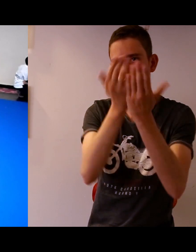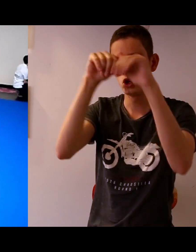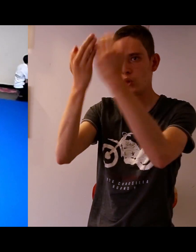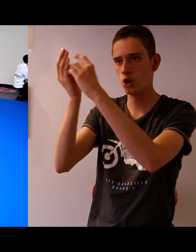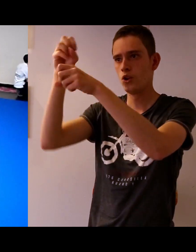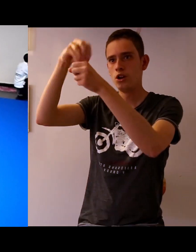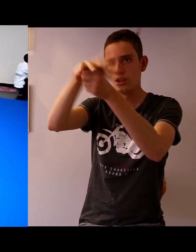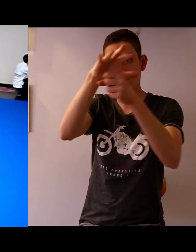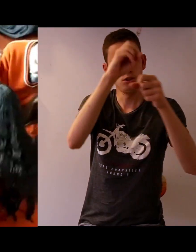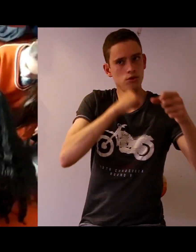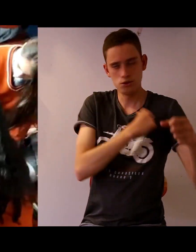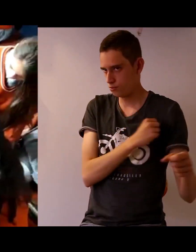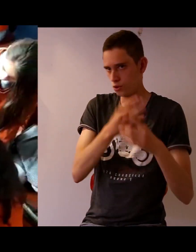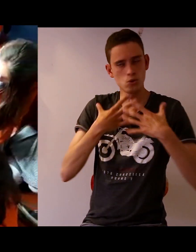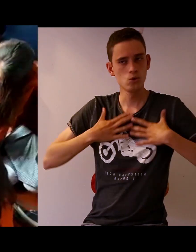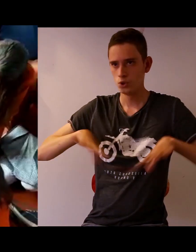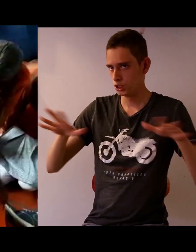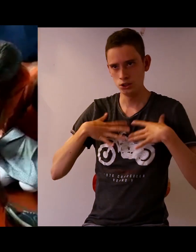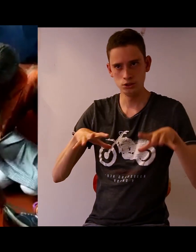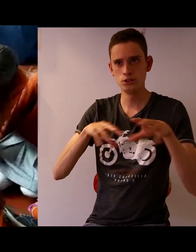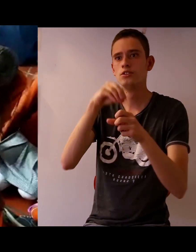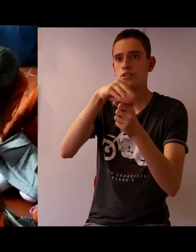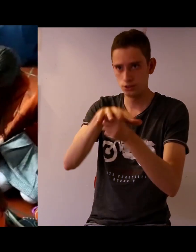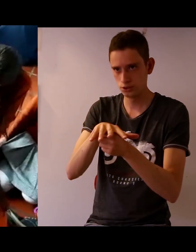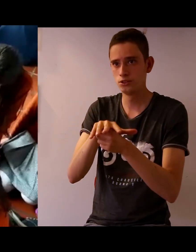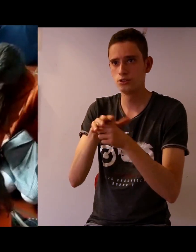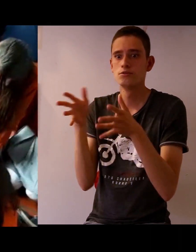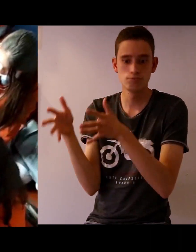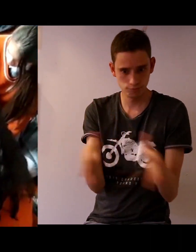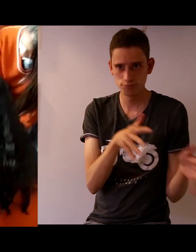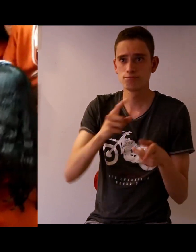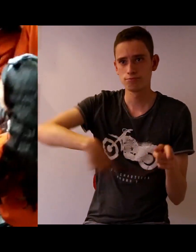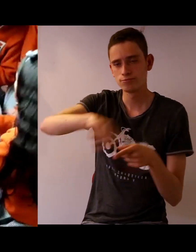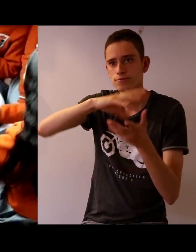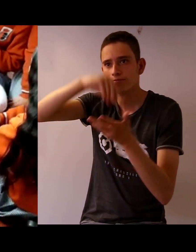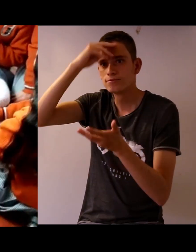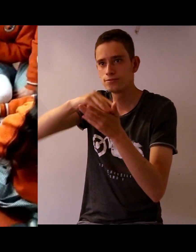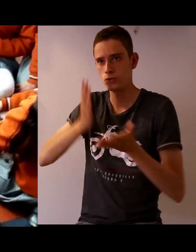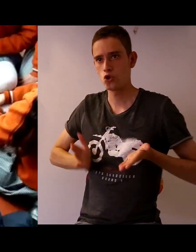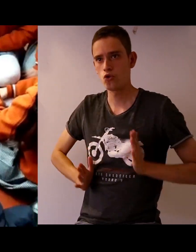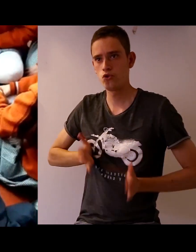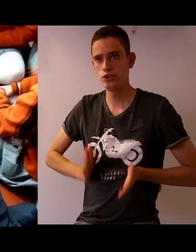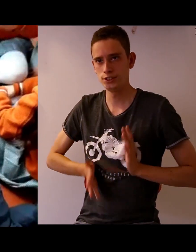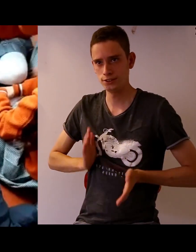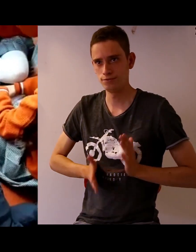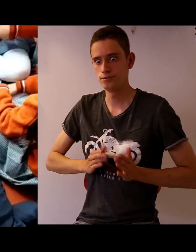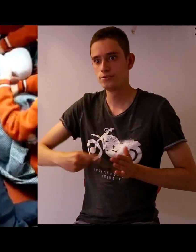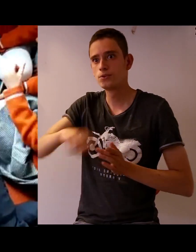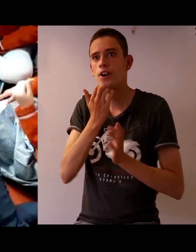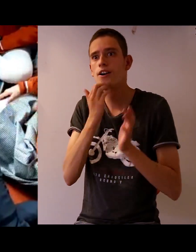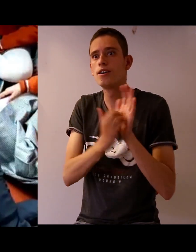Brindamos capacitación a diferentes niños de instituciones educativas distritales para que aprendieran